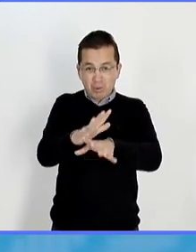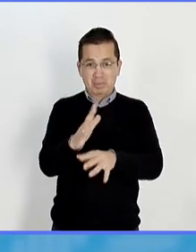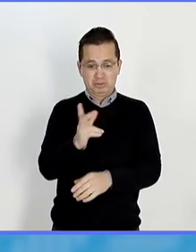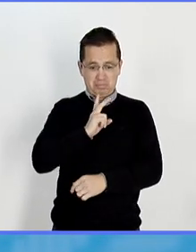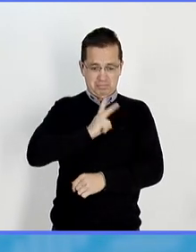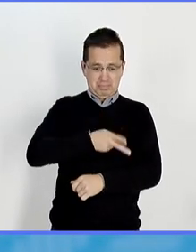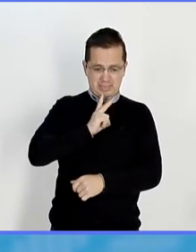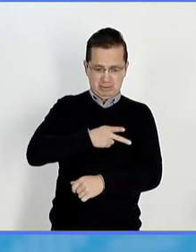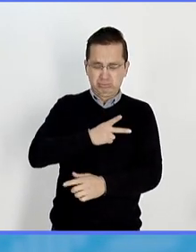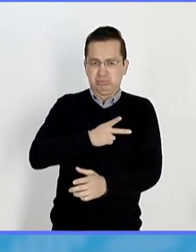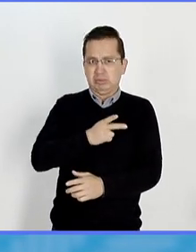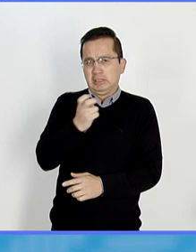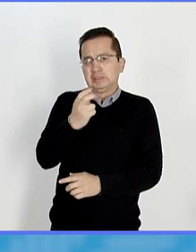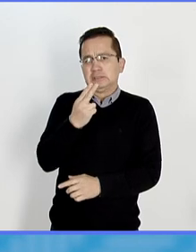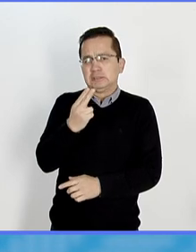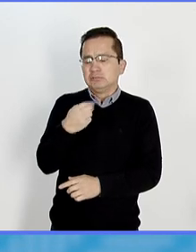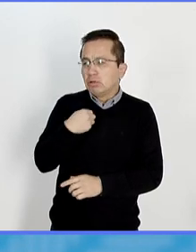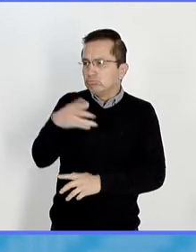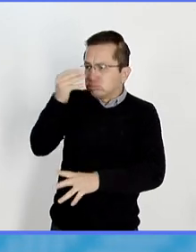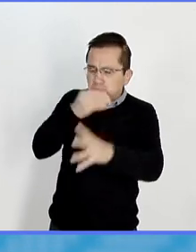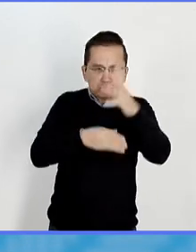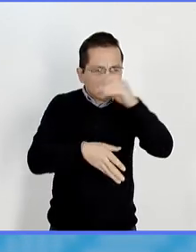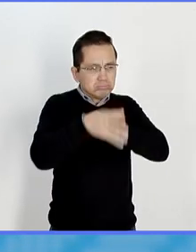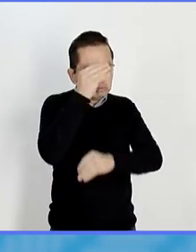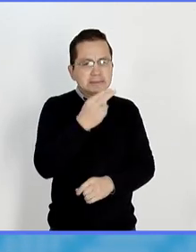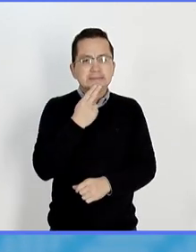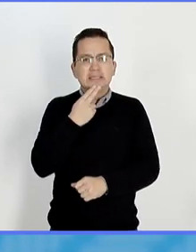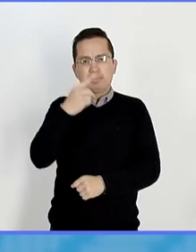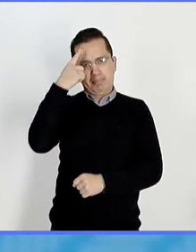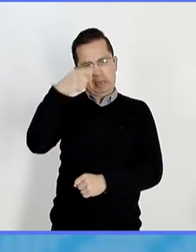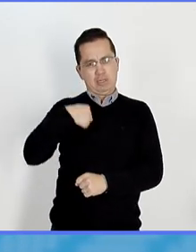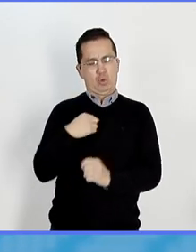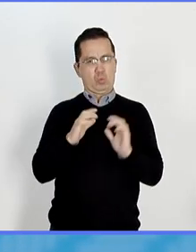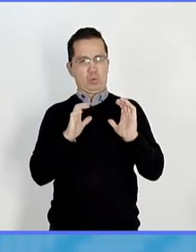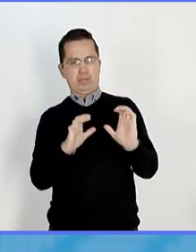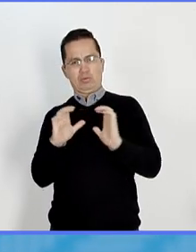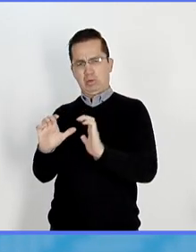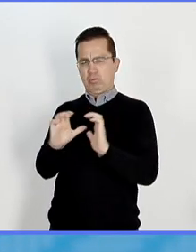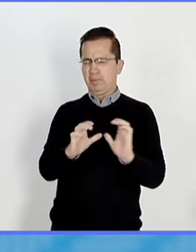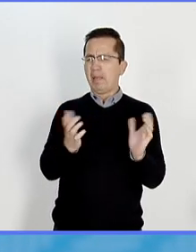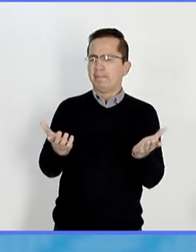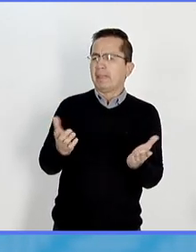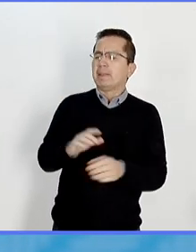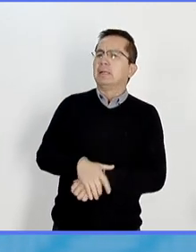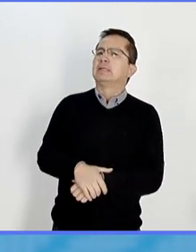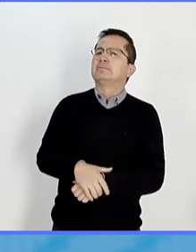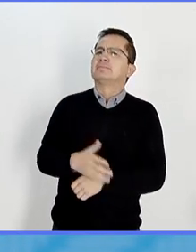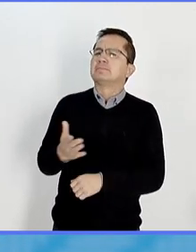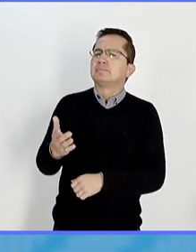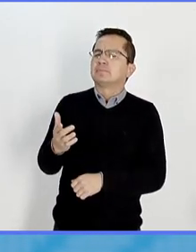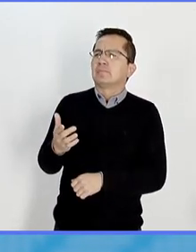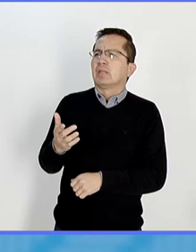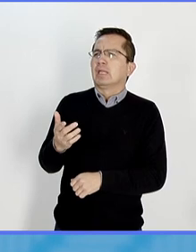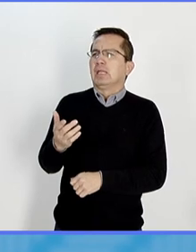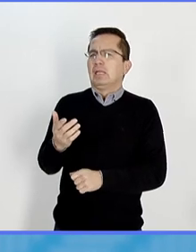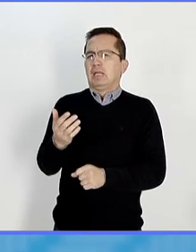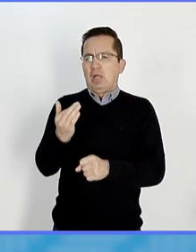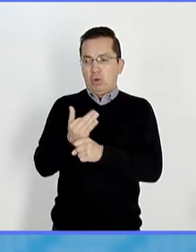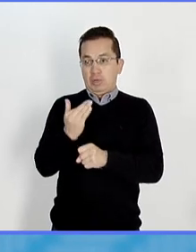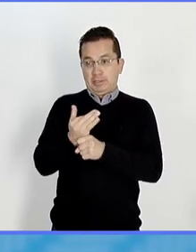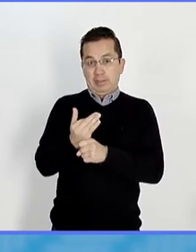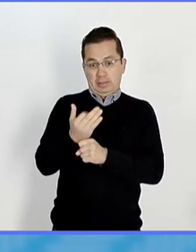darnos herramientas para actuar prudentemente. ¿Cómo no estar, digamos, en una alerta,